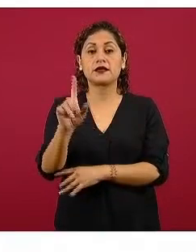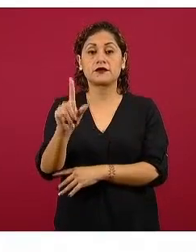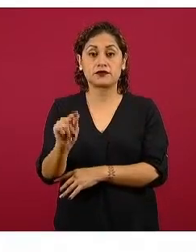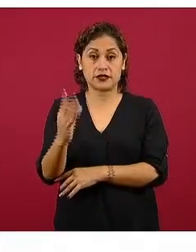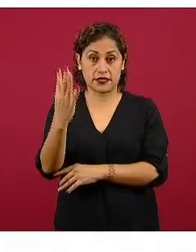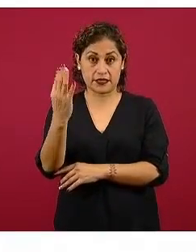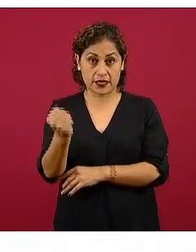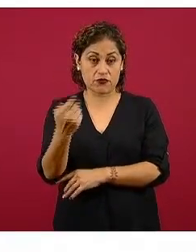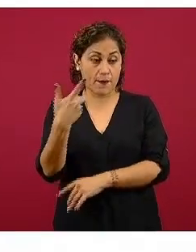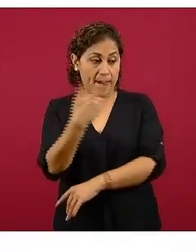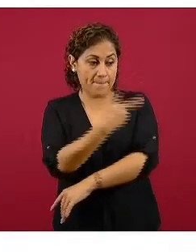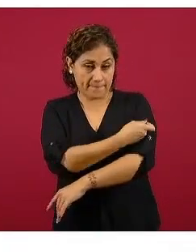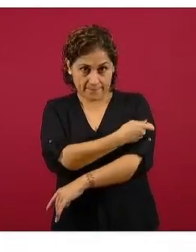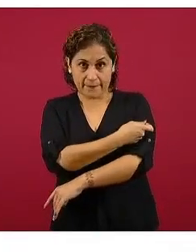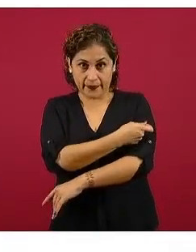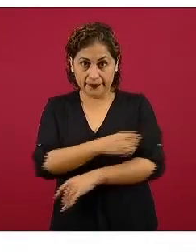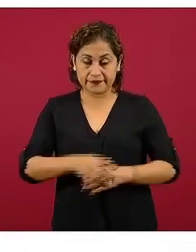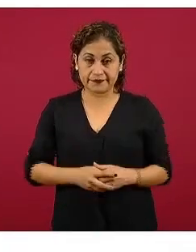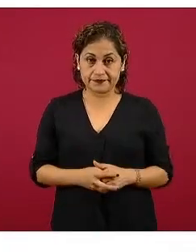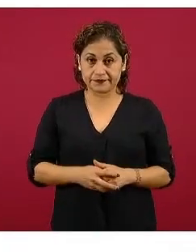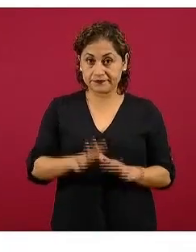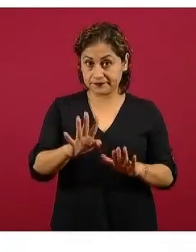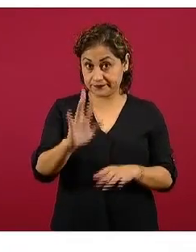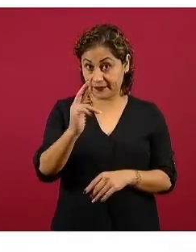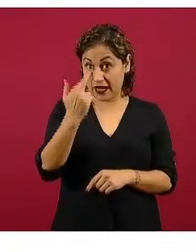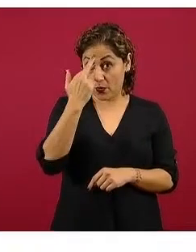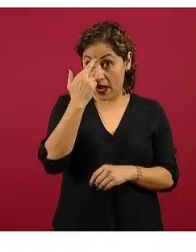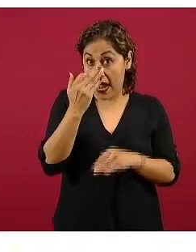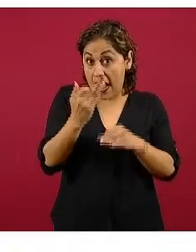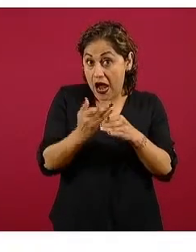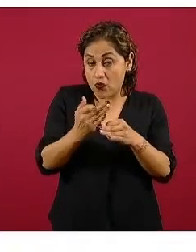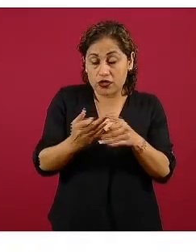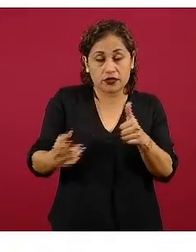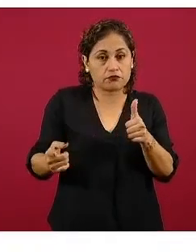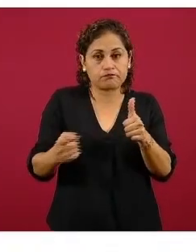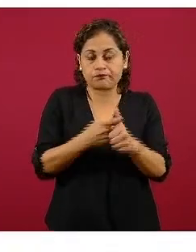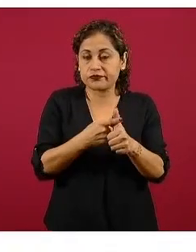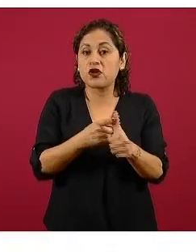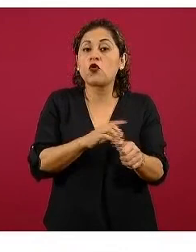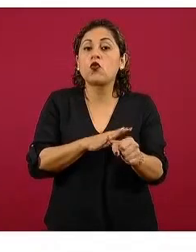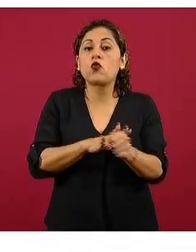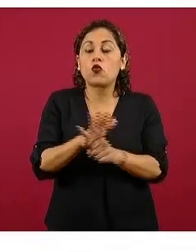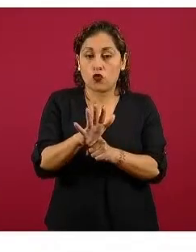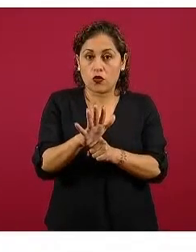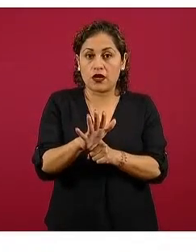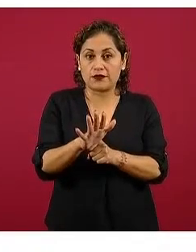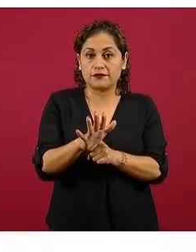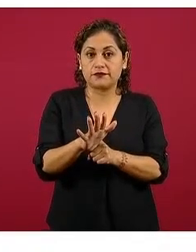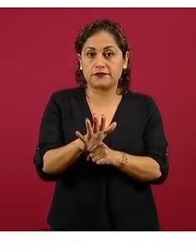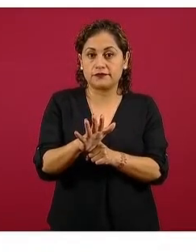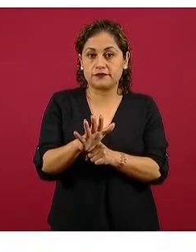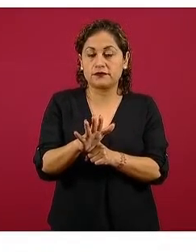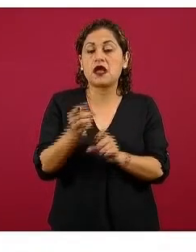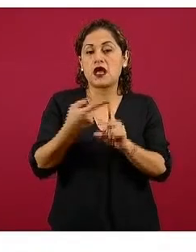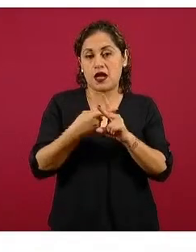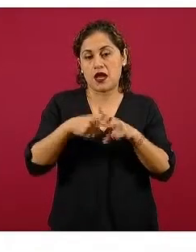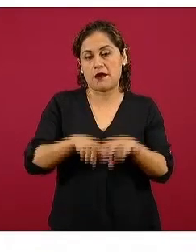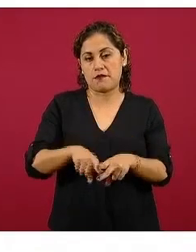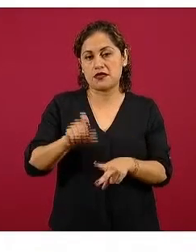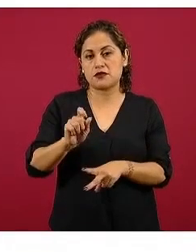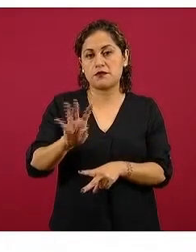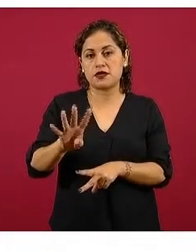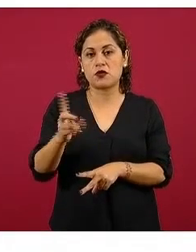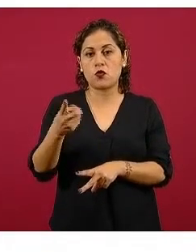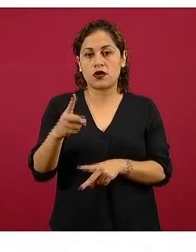dosis. Recuerden que en esta primera fase empezamos el 24 de diciembre